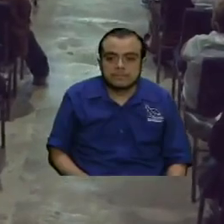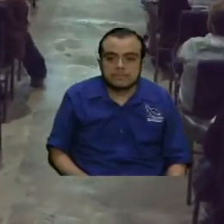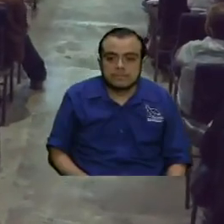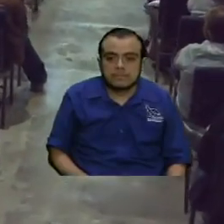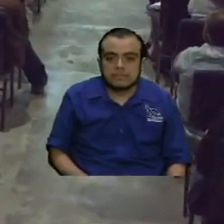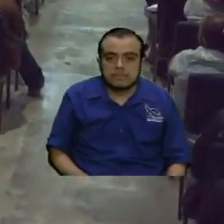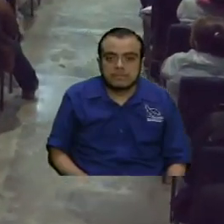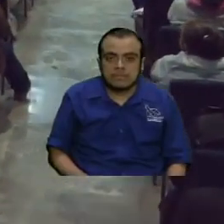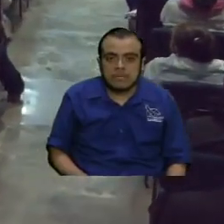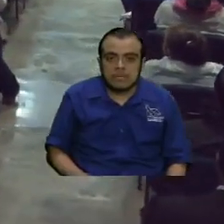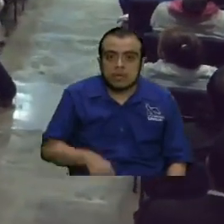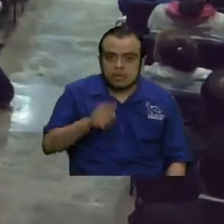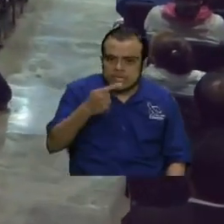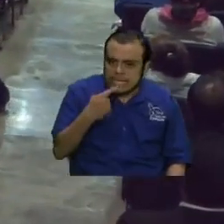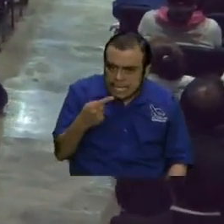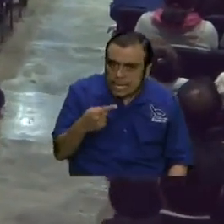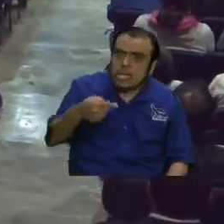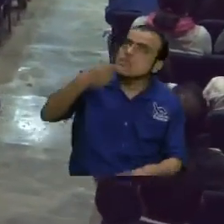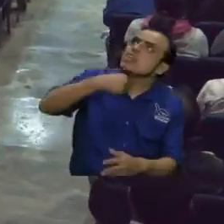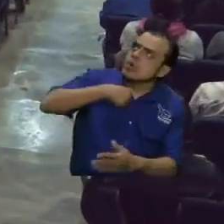¿Usted se atrevería a decir, yo soy santo?